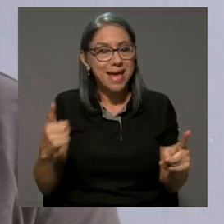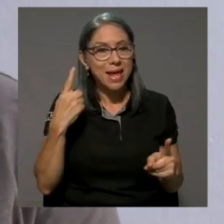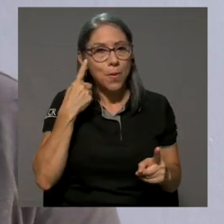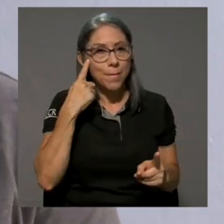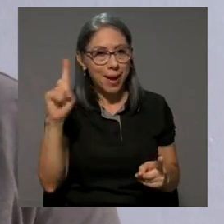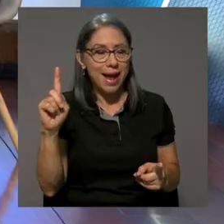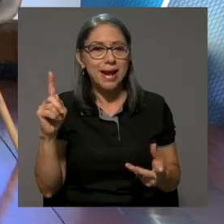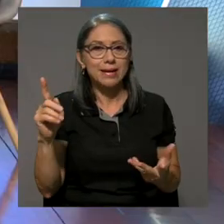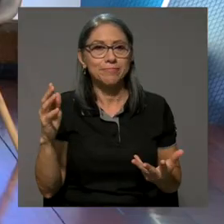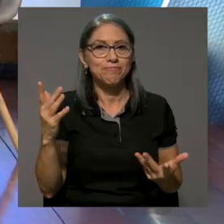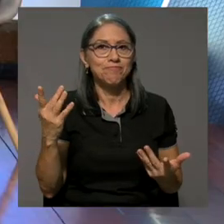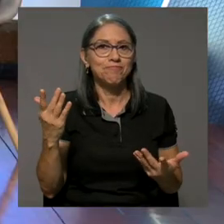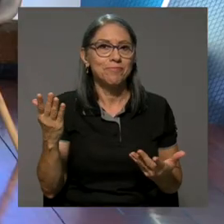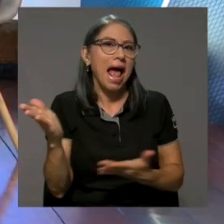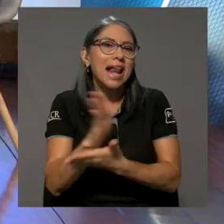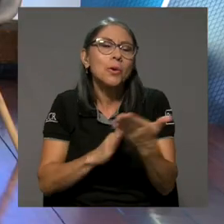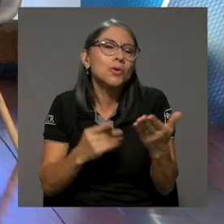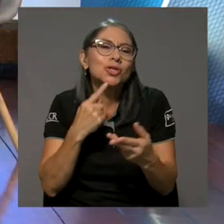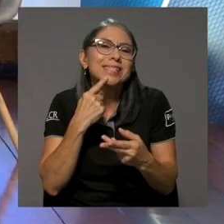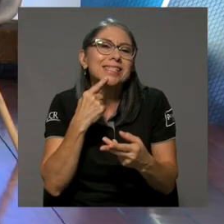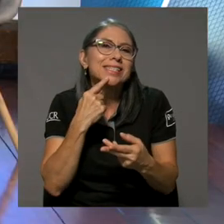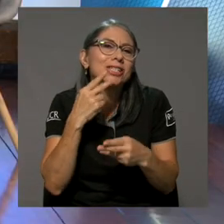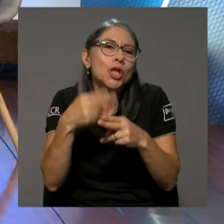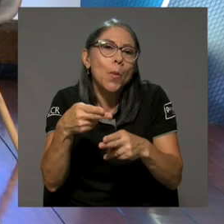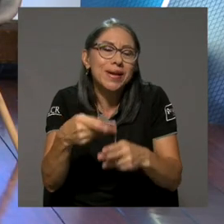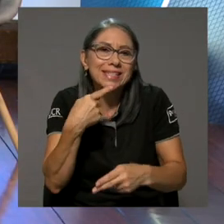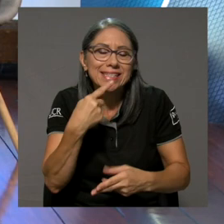algunos nombres,